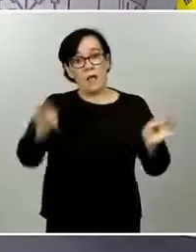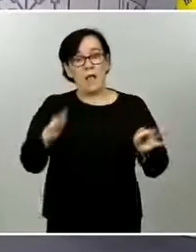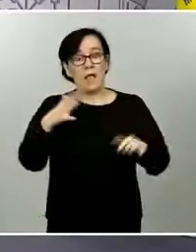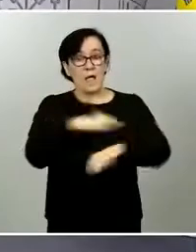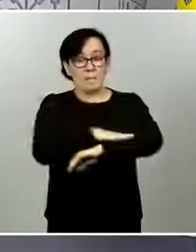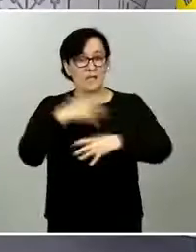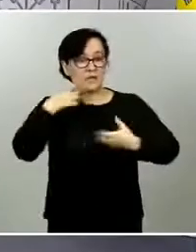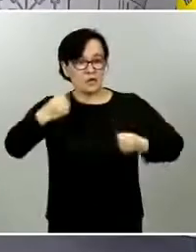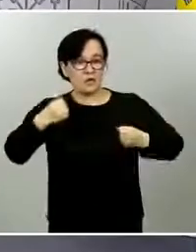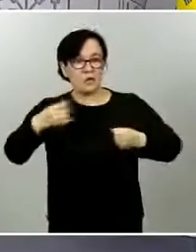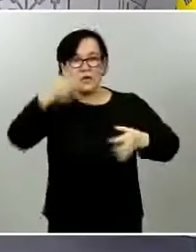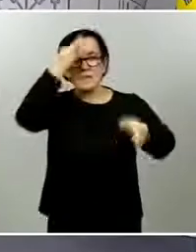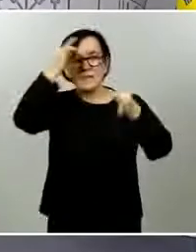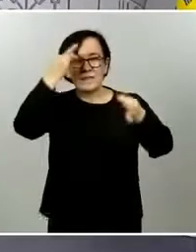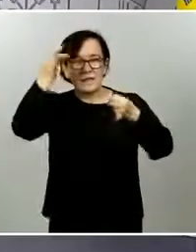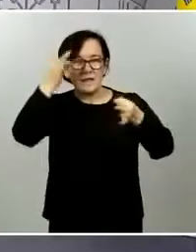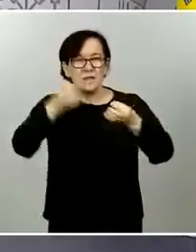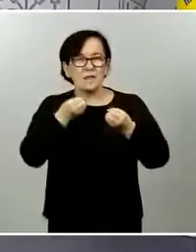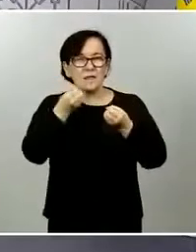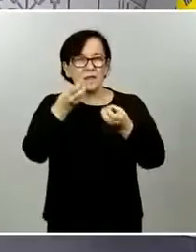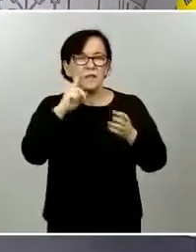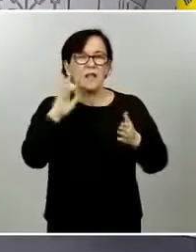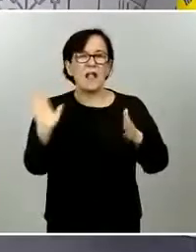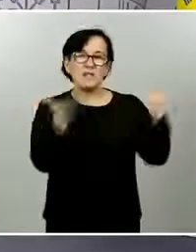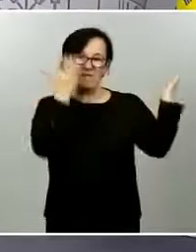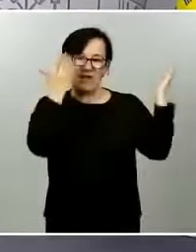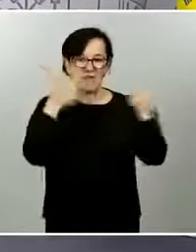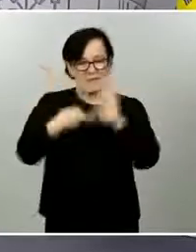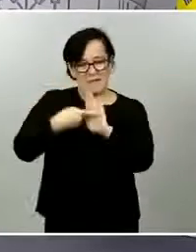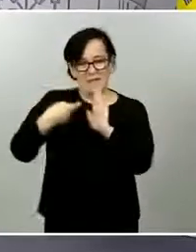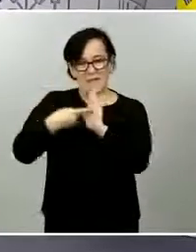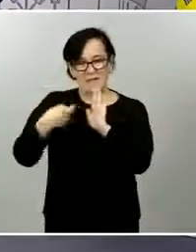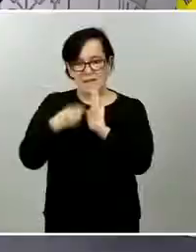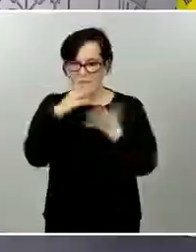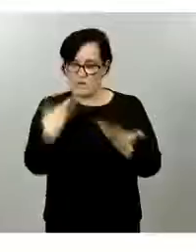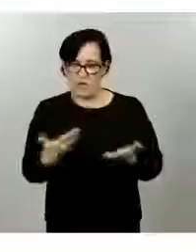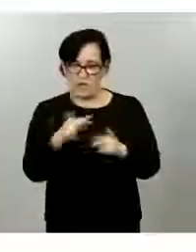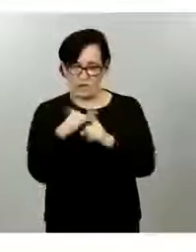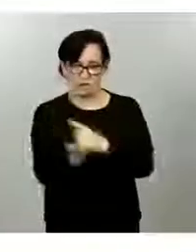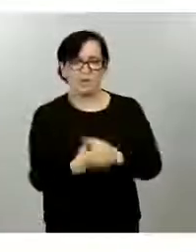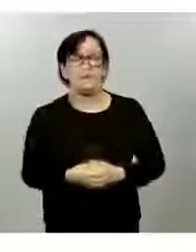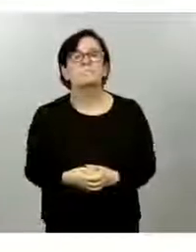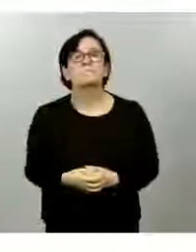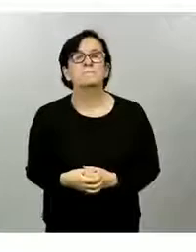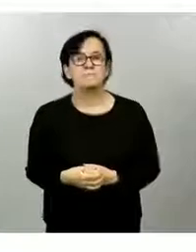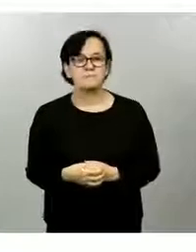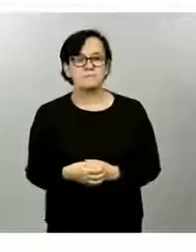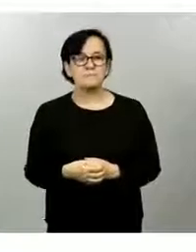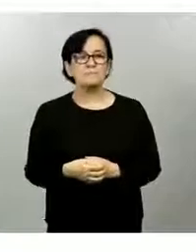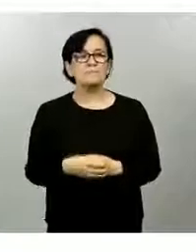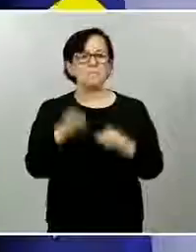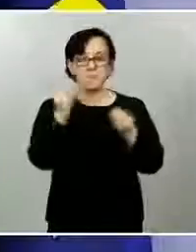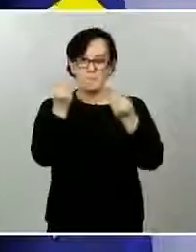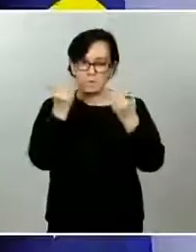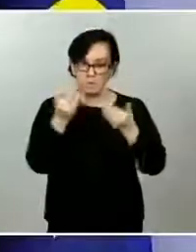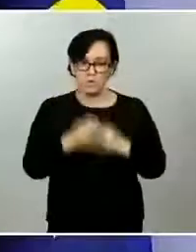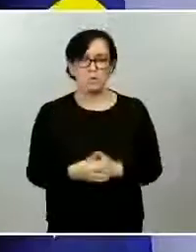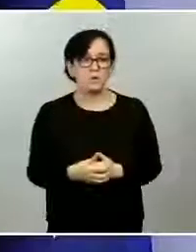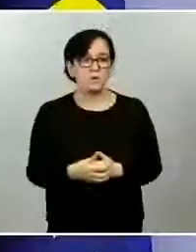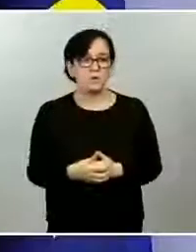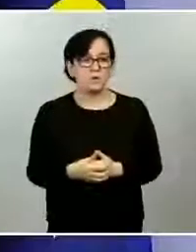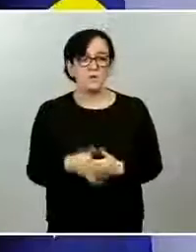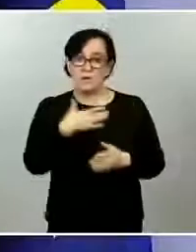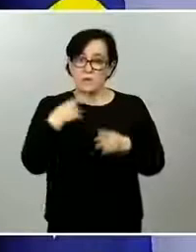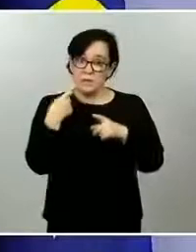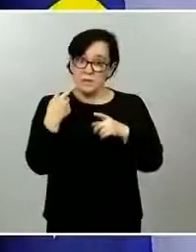meses. Esto es lo que cabe informar de la reunión mantenida en el día de hoy. sin más, paso la palabra al ministro de Sanidad para que dé detalles